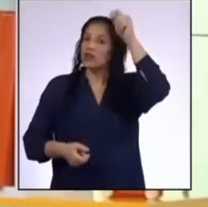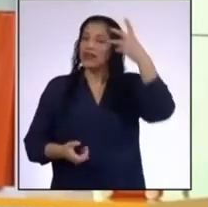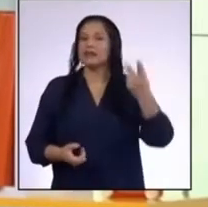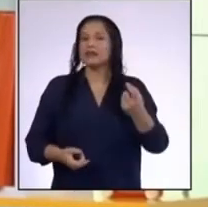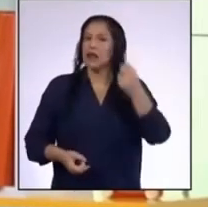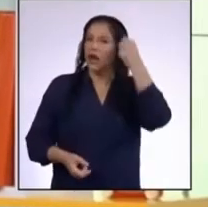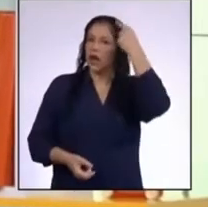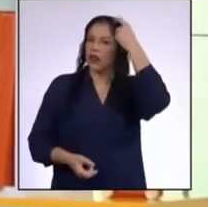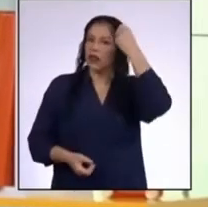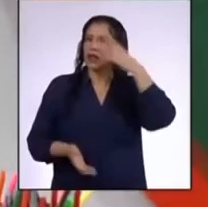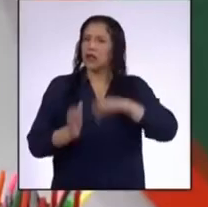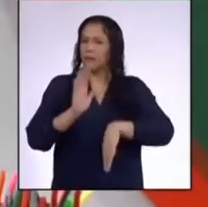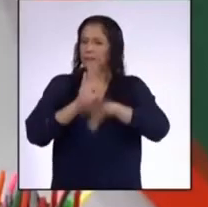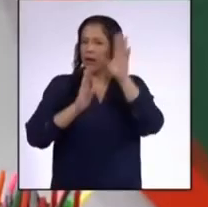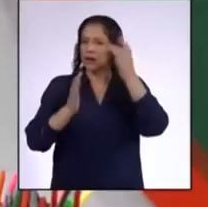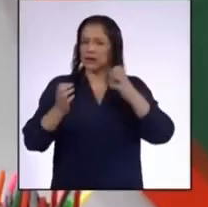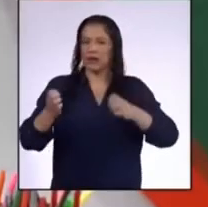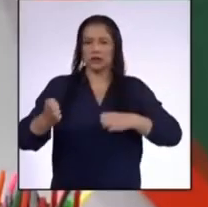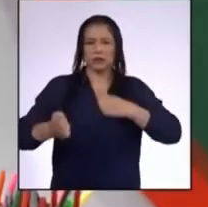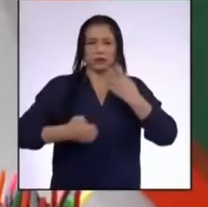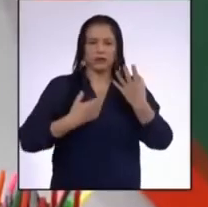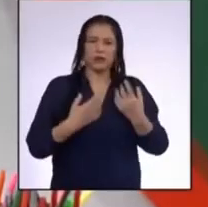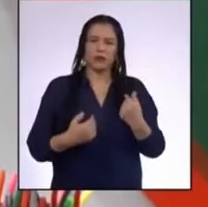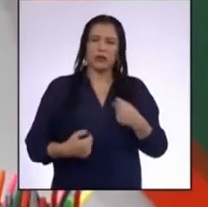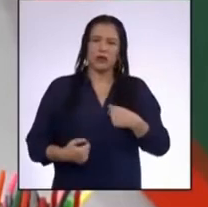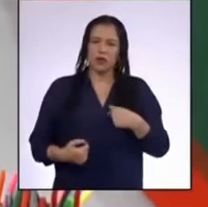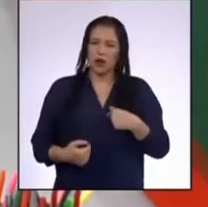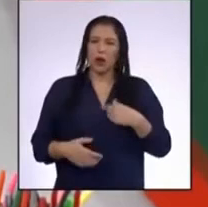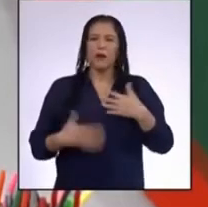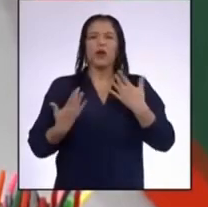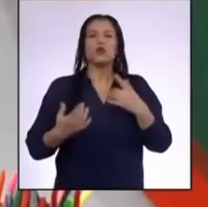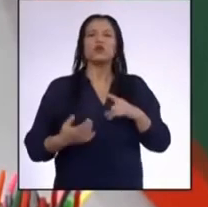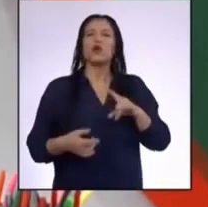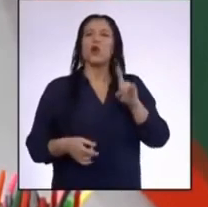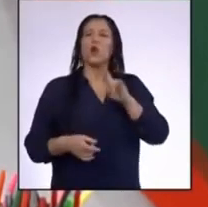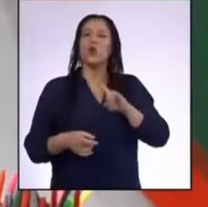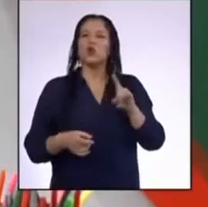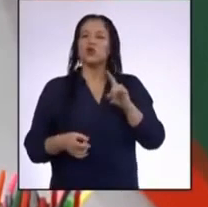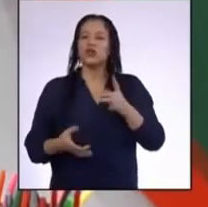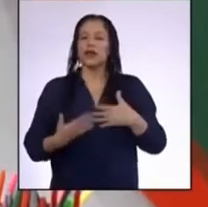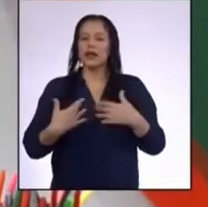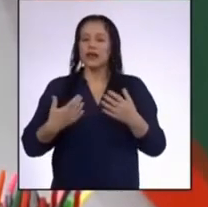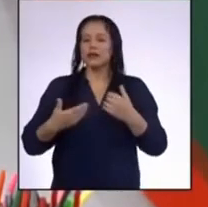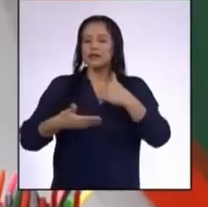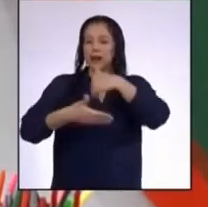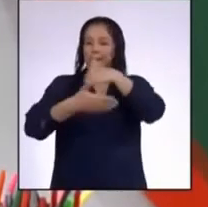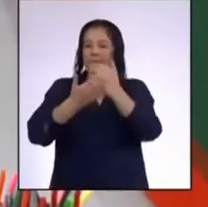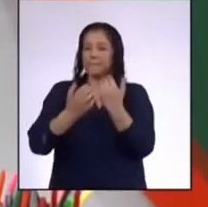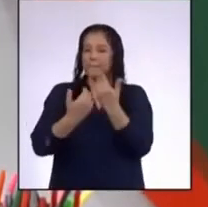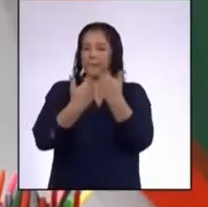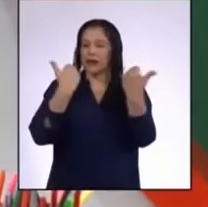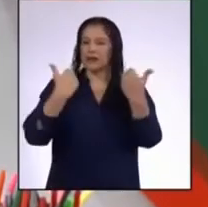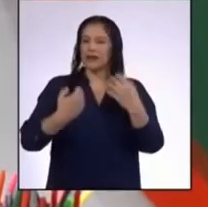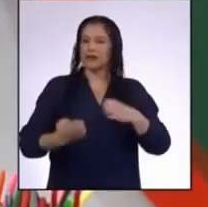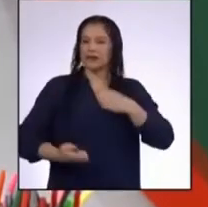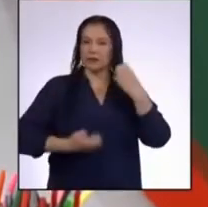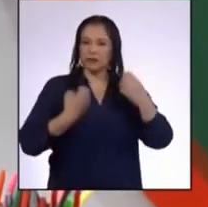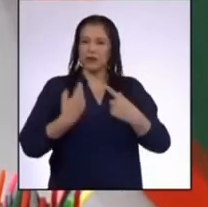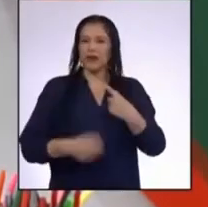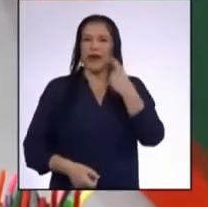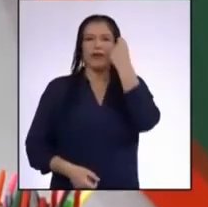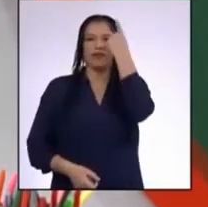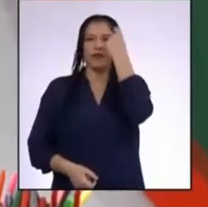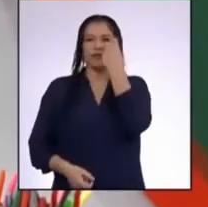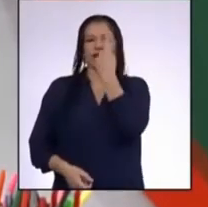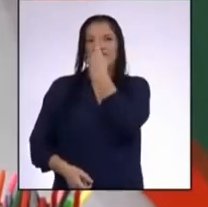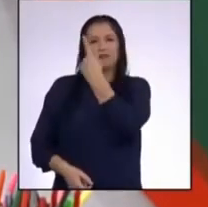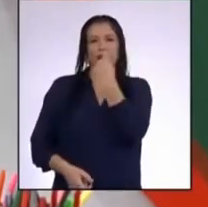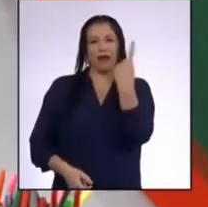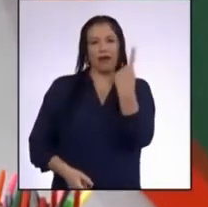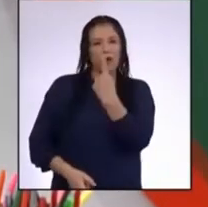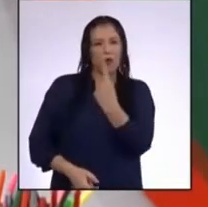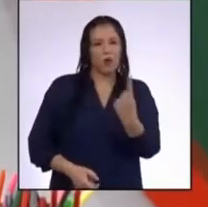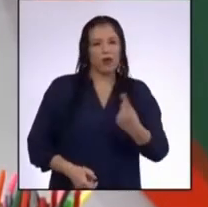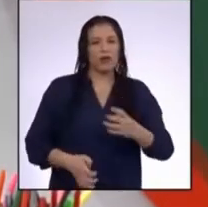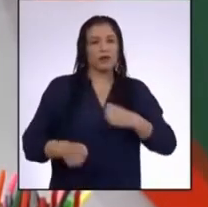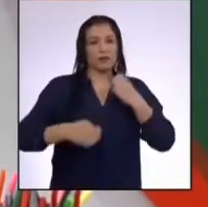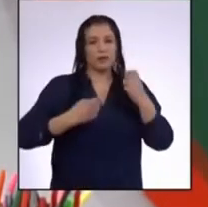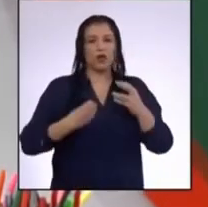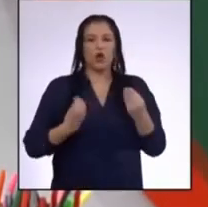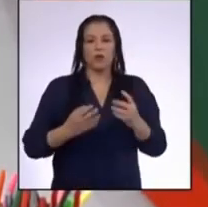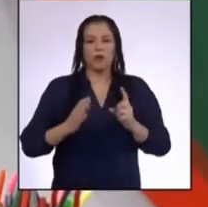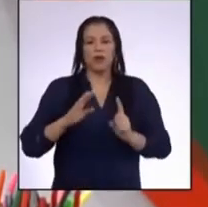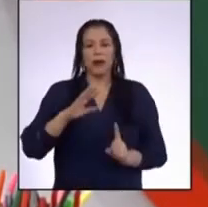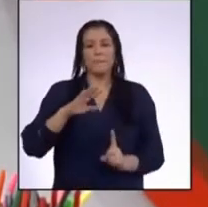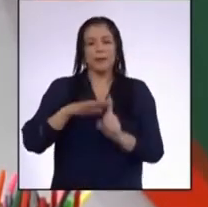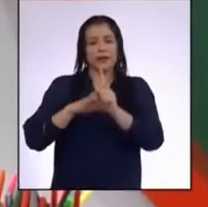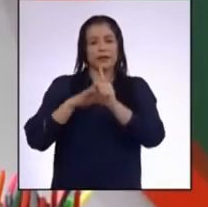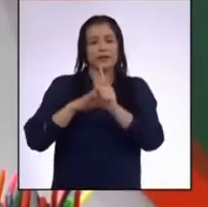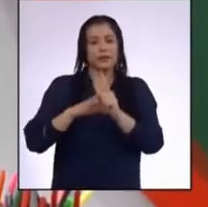entender mejor las emociones Aparte, me sirve mucho la división que hacen de las emociones Me permite entender cada una de ellas Cómo van